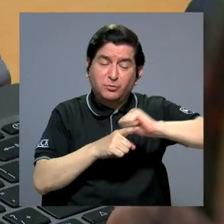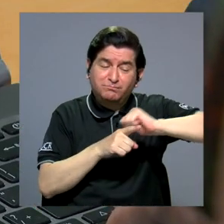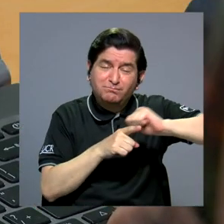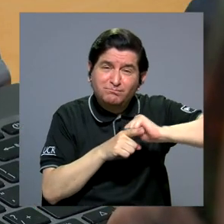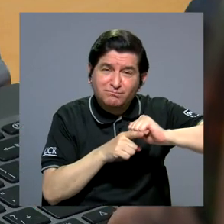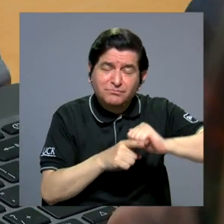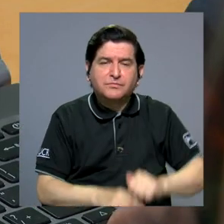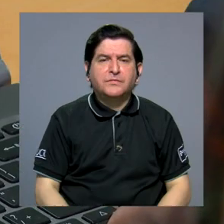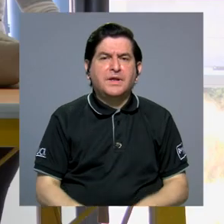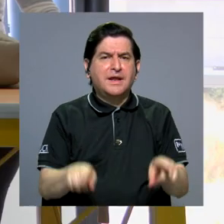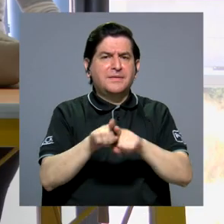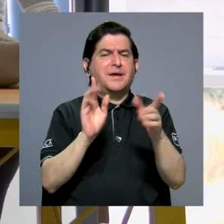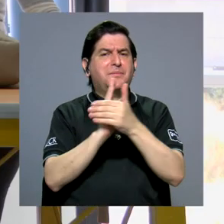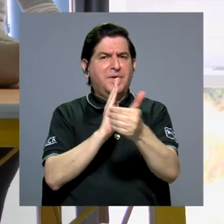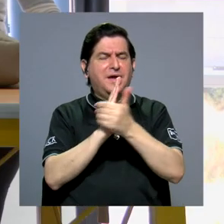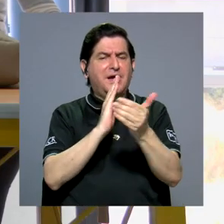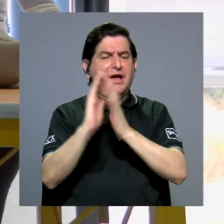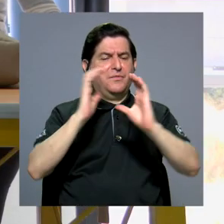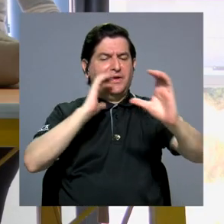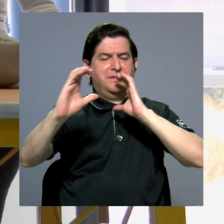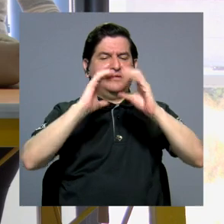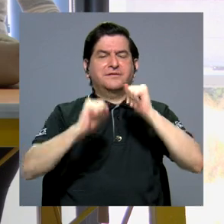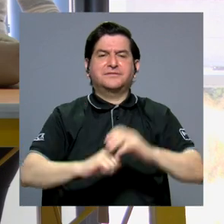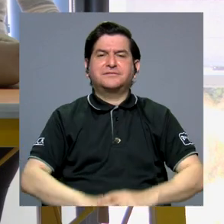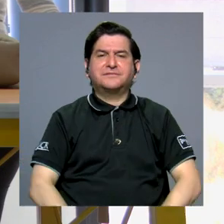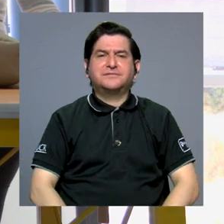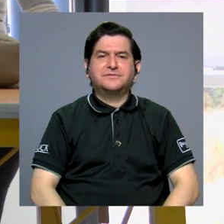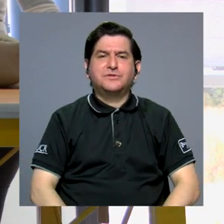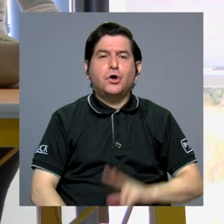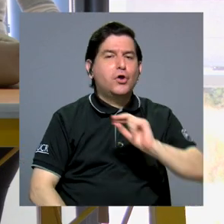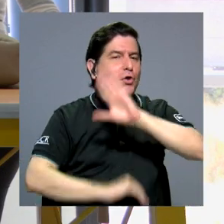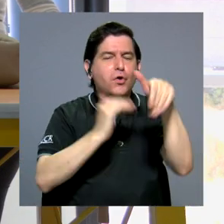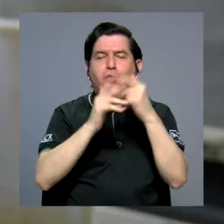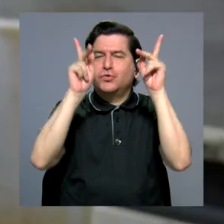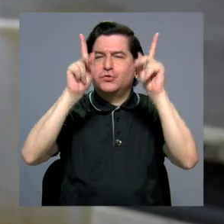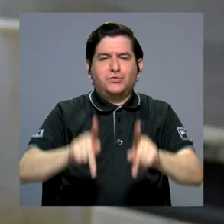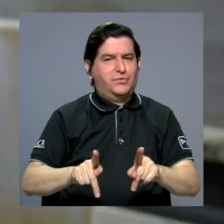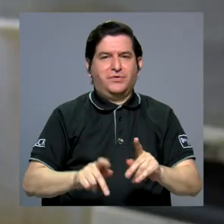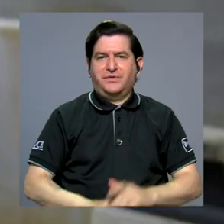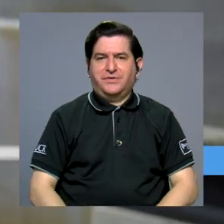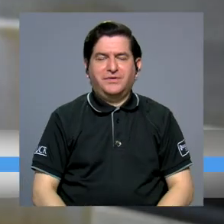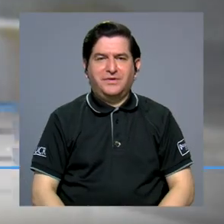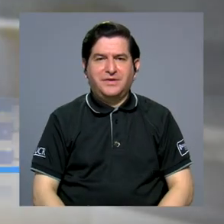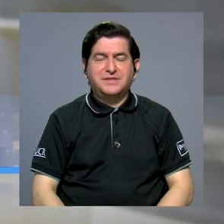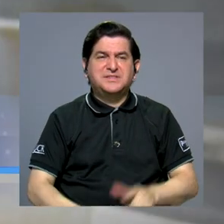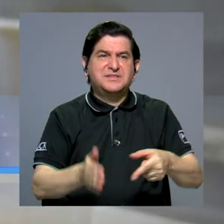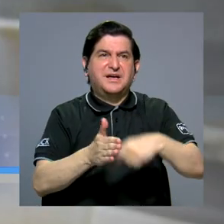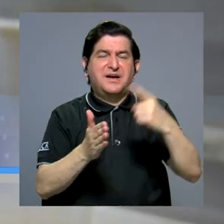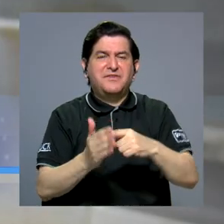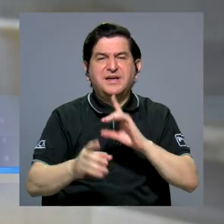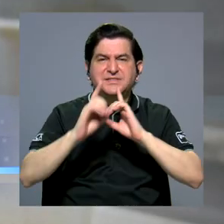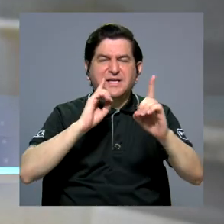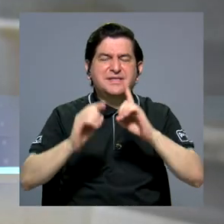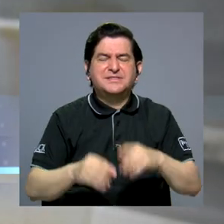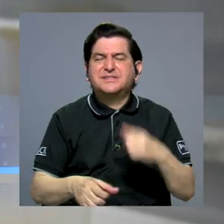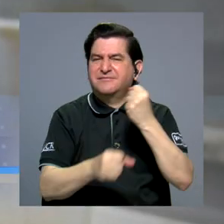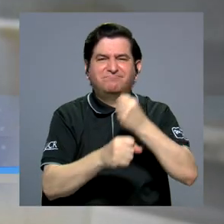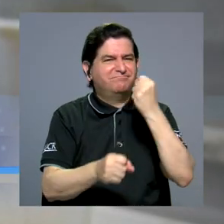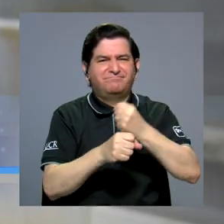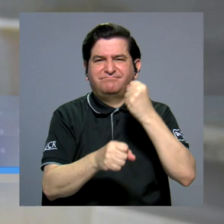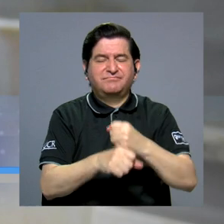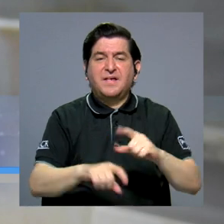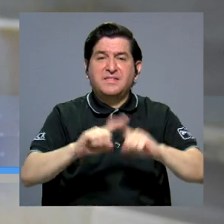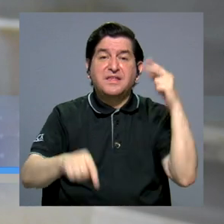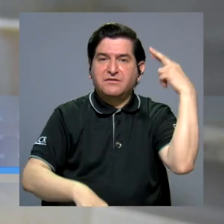capacitación e incluso habilidades comunicativas. No todo el mundo puede en ocasiones divulgar su trabajo